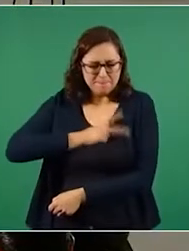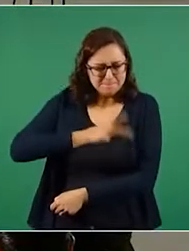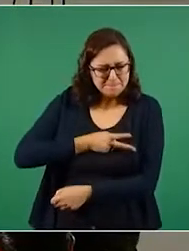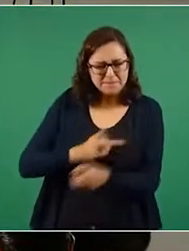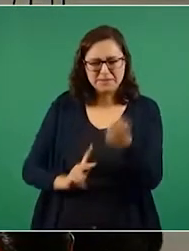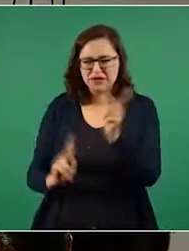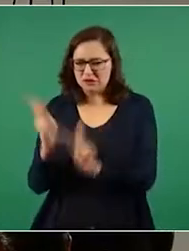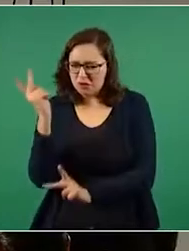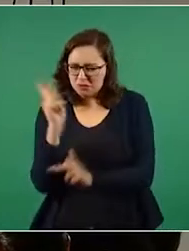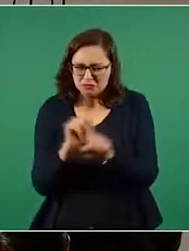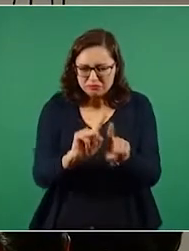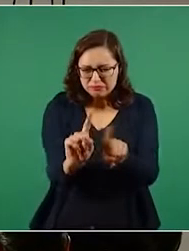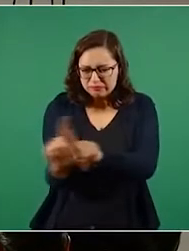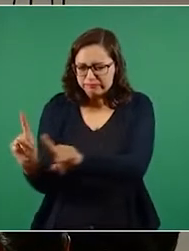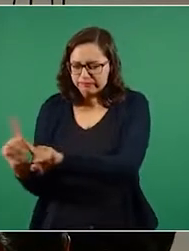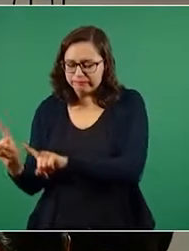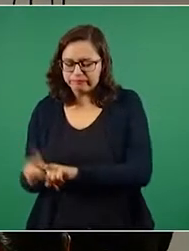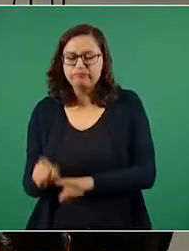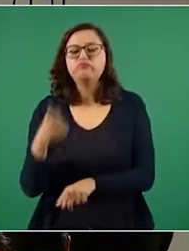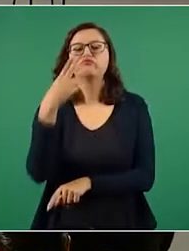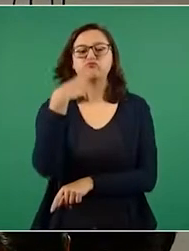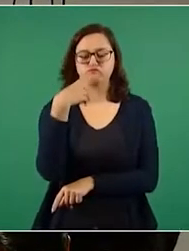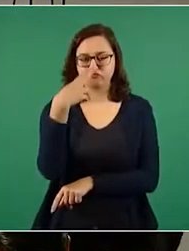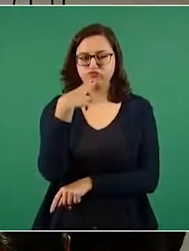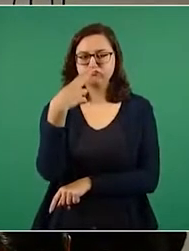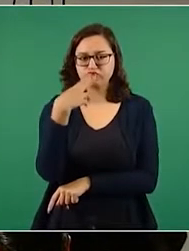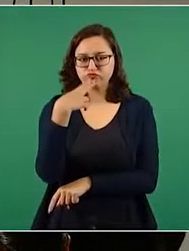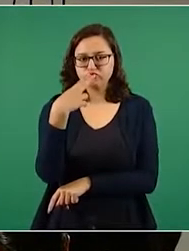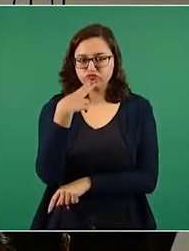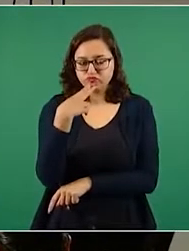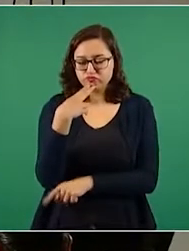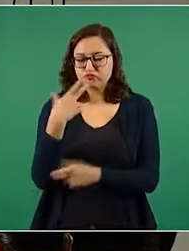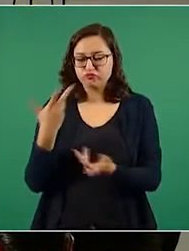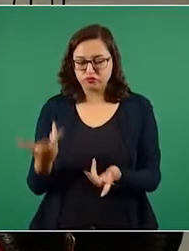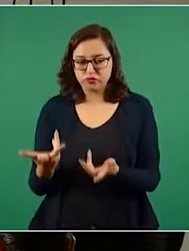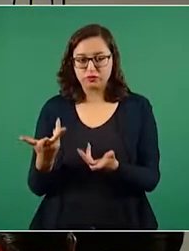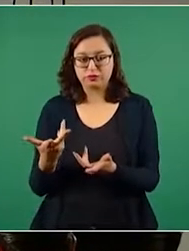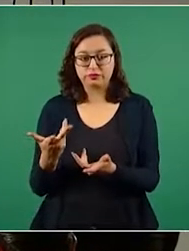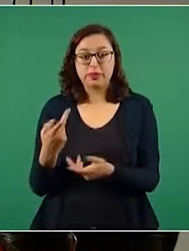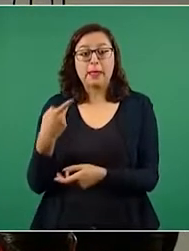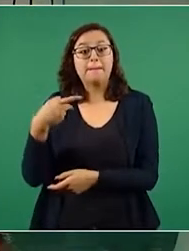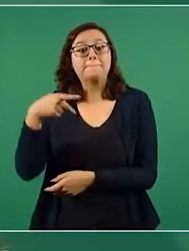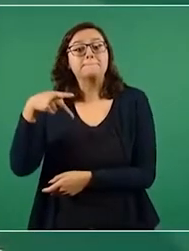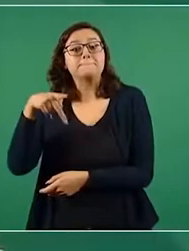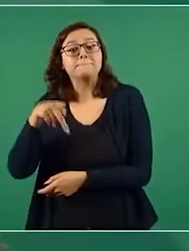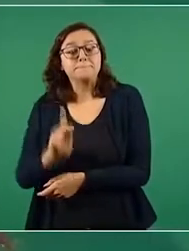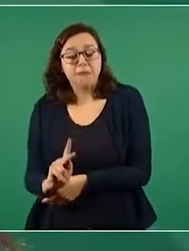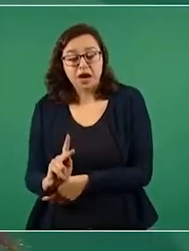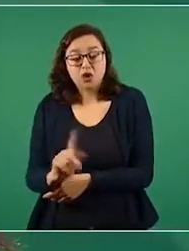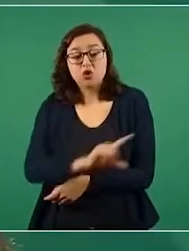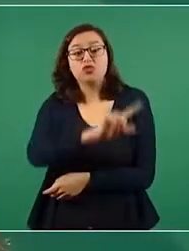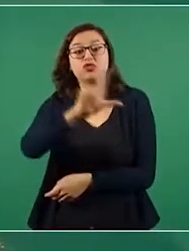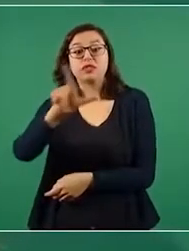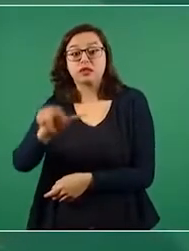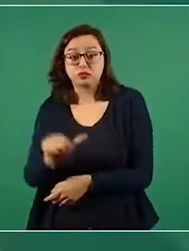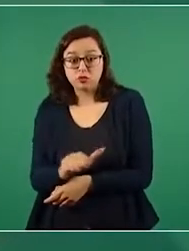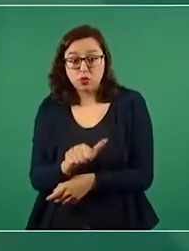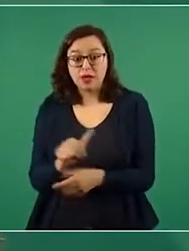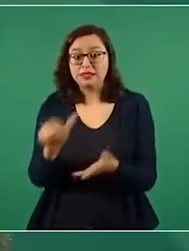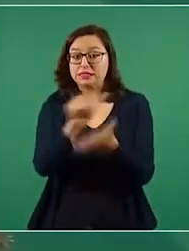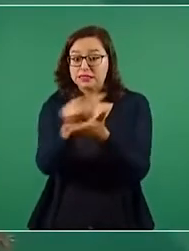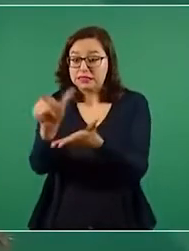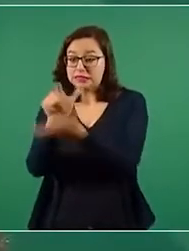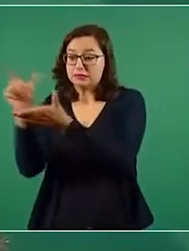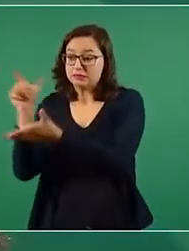y en las avenidas de los viveros, pero se usaron organismos de bioremediación para descontaminar